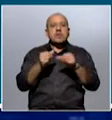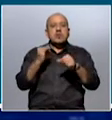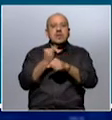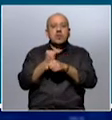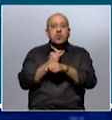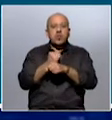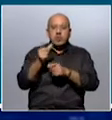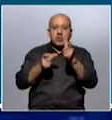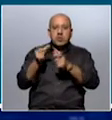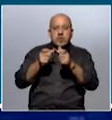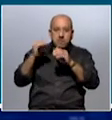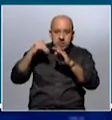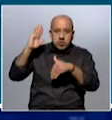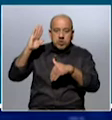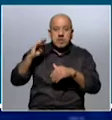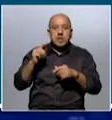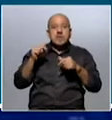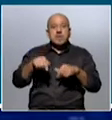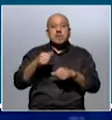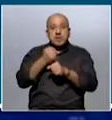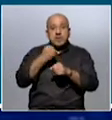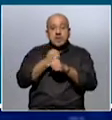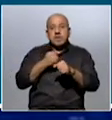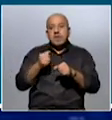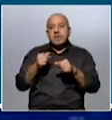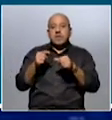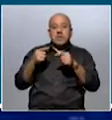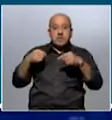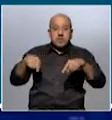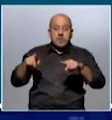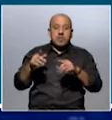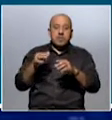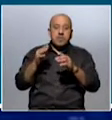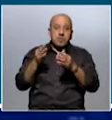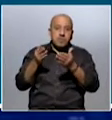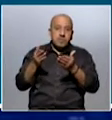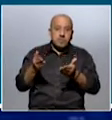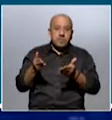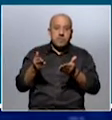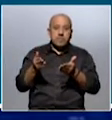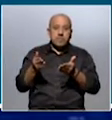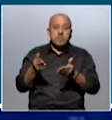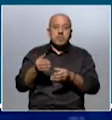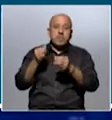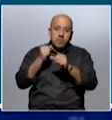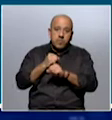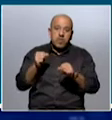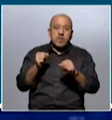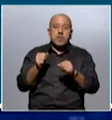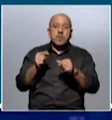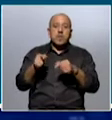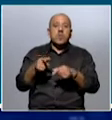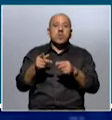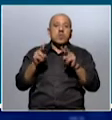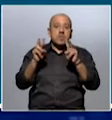Personas Mayores, y se viene trabajando en esa línea de tratar de poder variar una